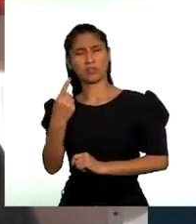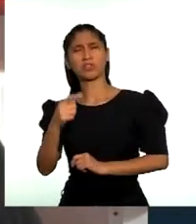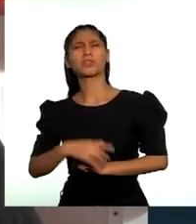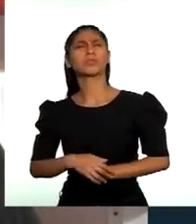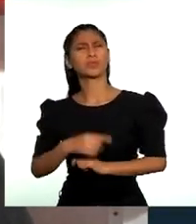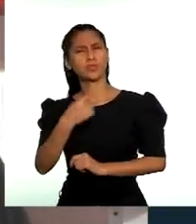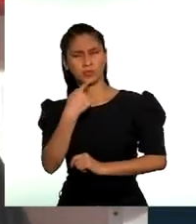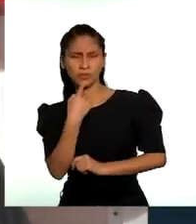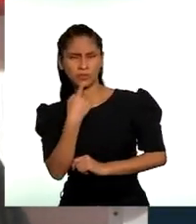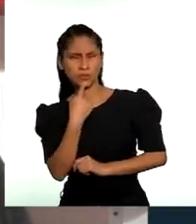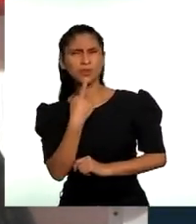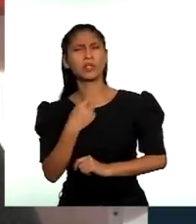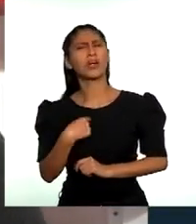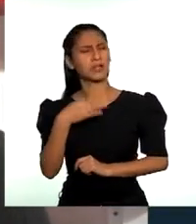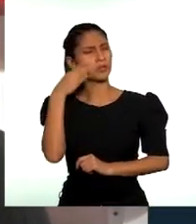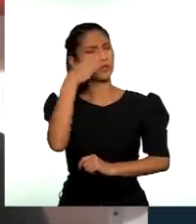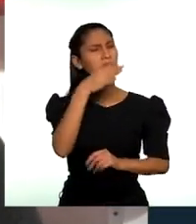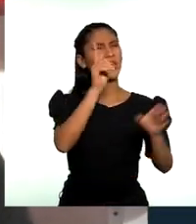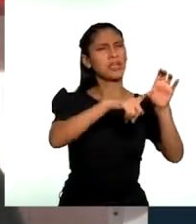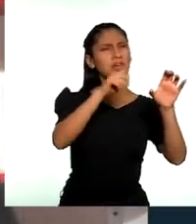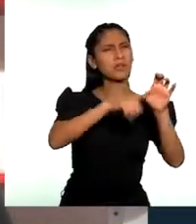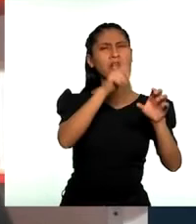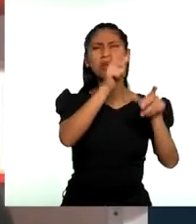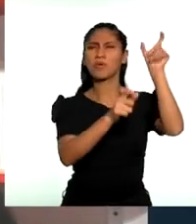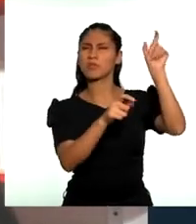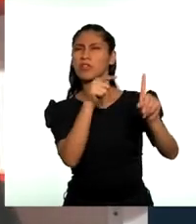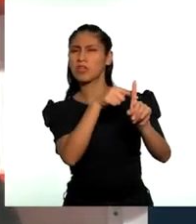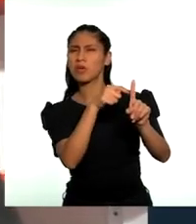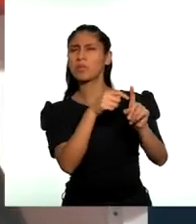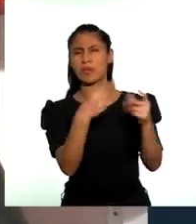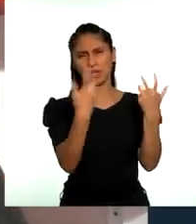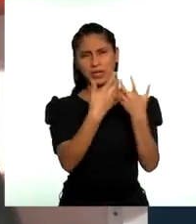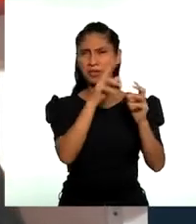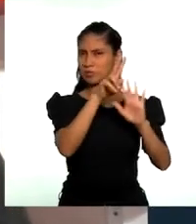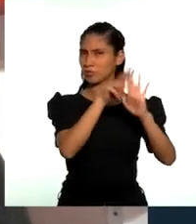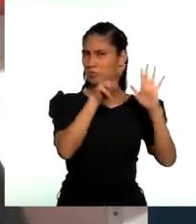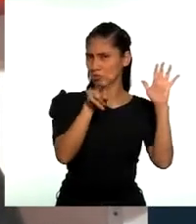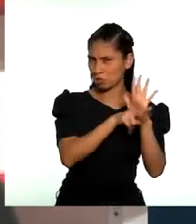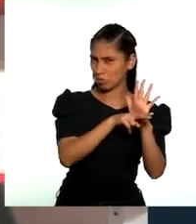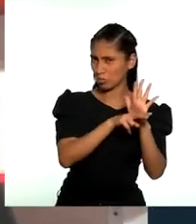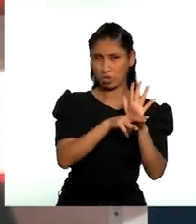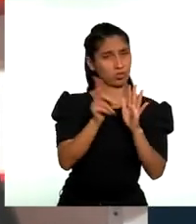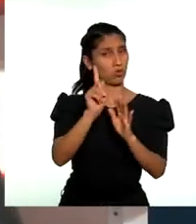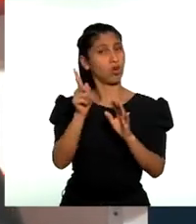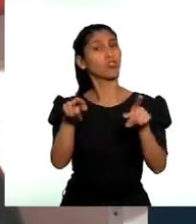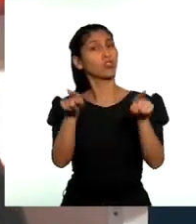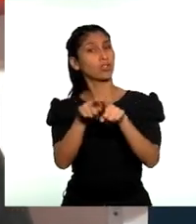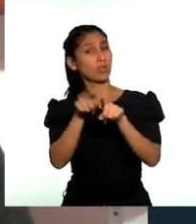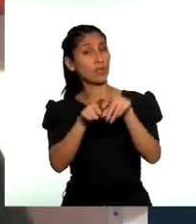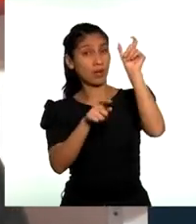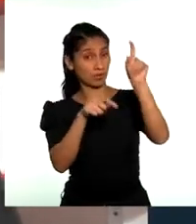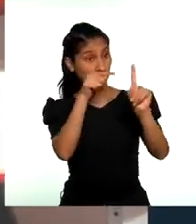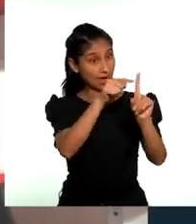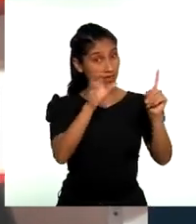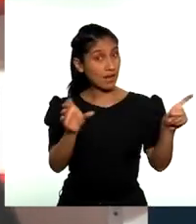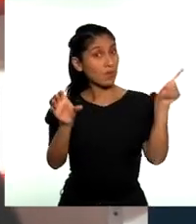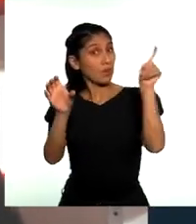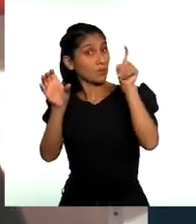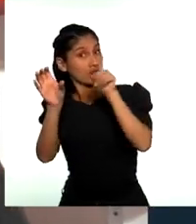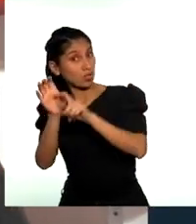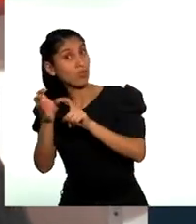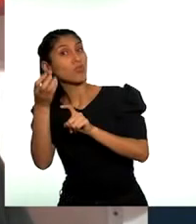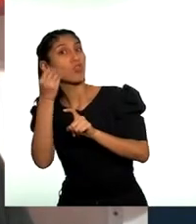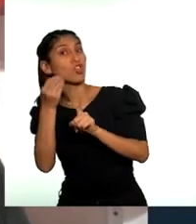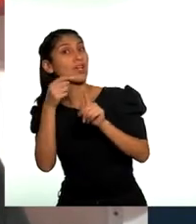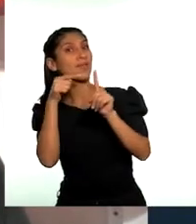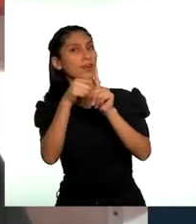en un determinado lugar de la lista por cumplir el mandato normativo, sino es, tengo que poner a la persona porque detrás de ella hay una